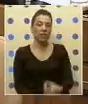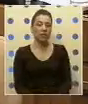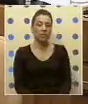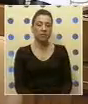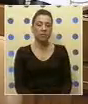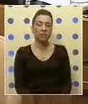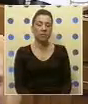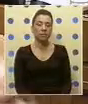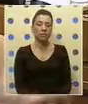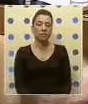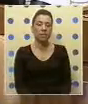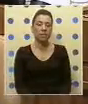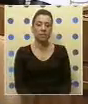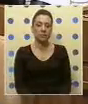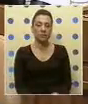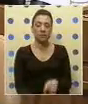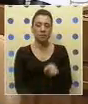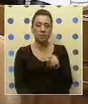Solo una cápita.